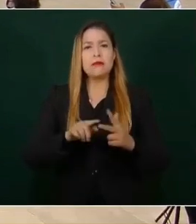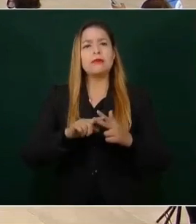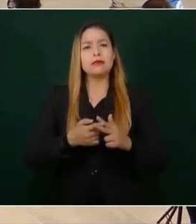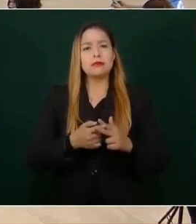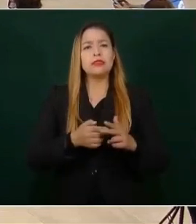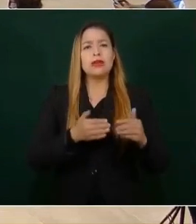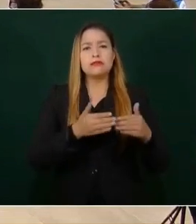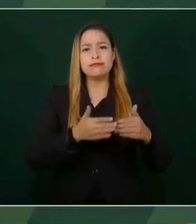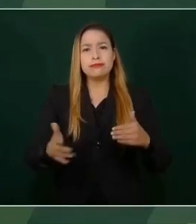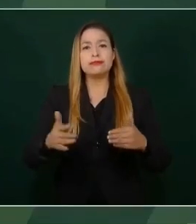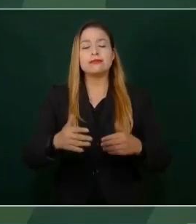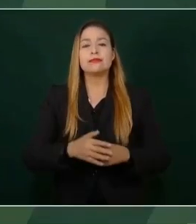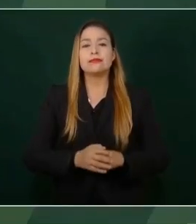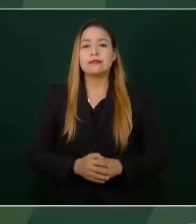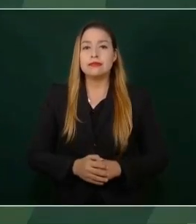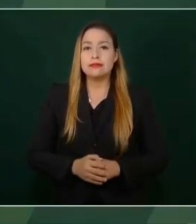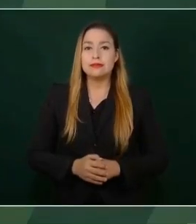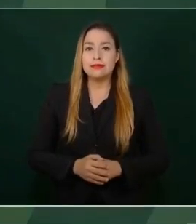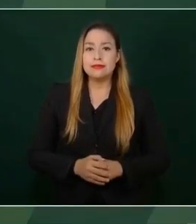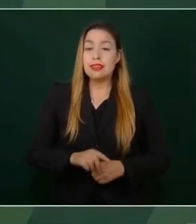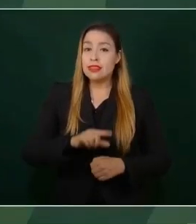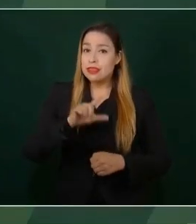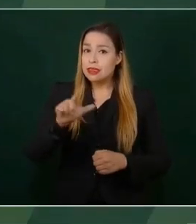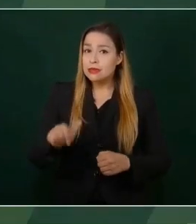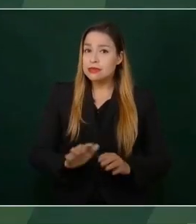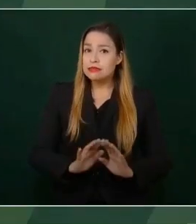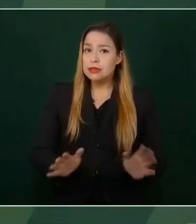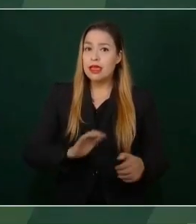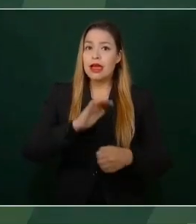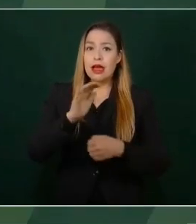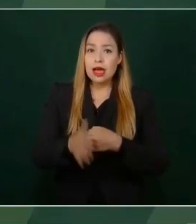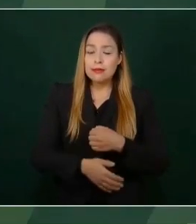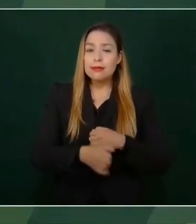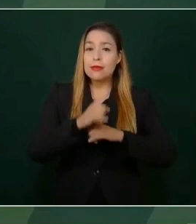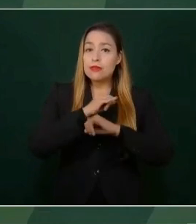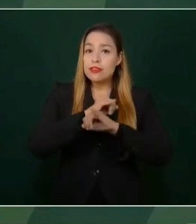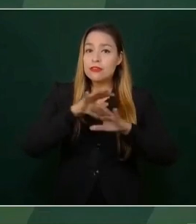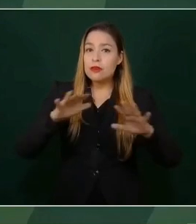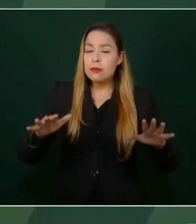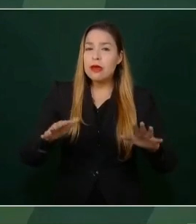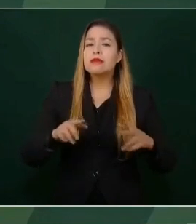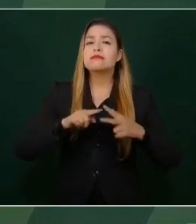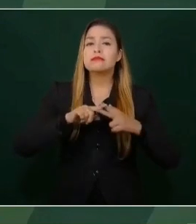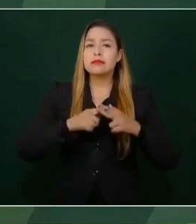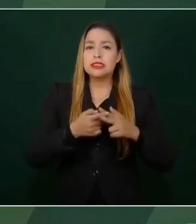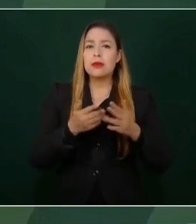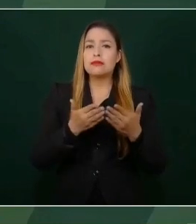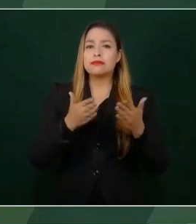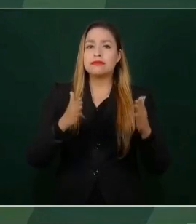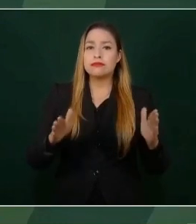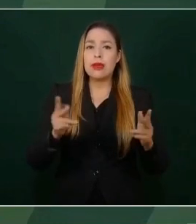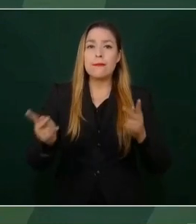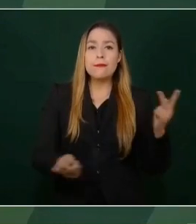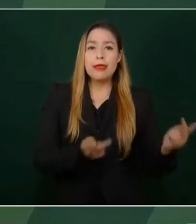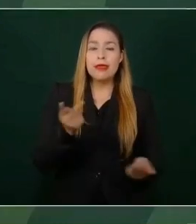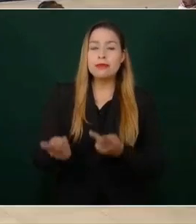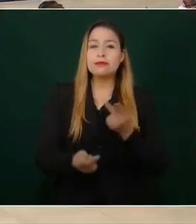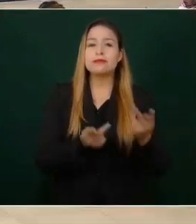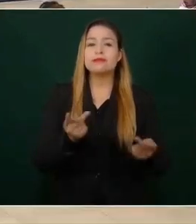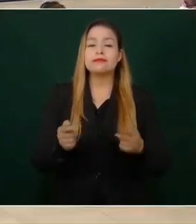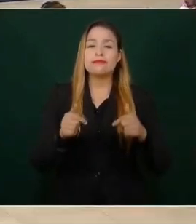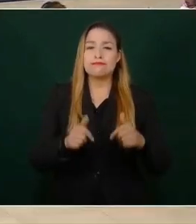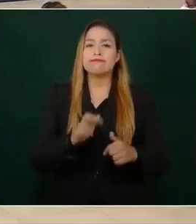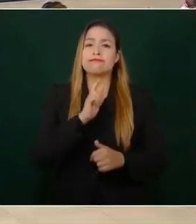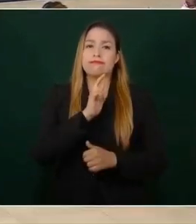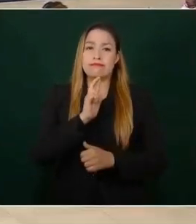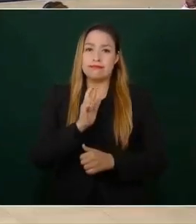terminemos de informar, abrimos para preguntas y respuestas. Nos da